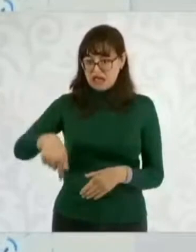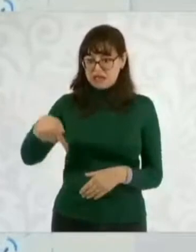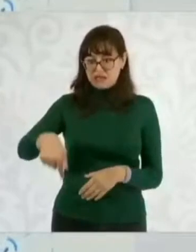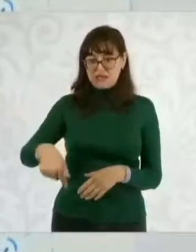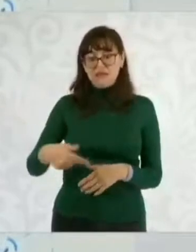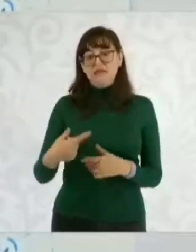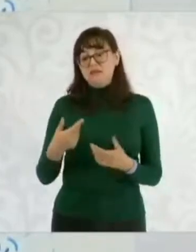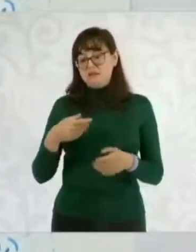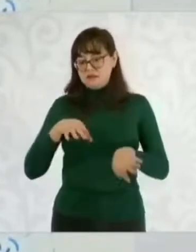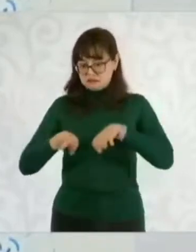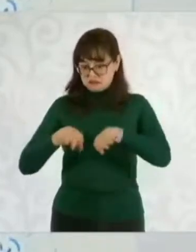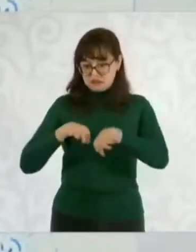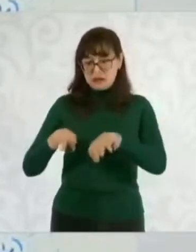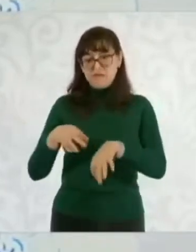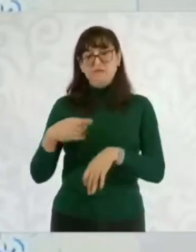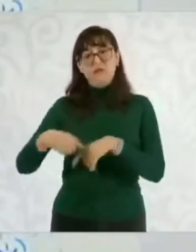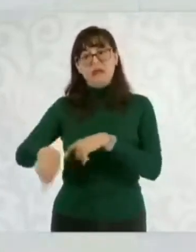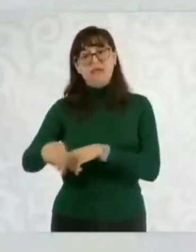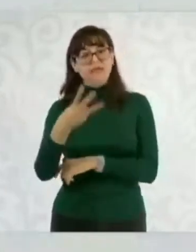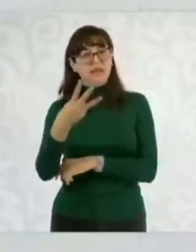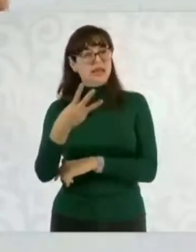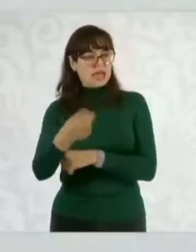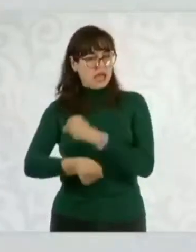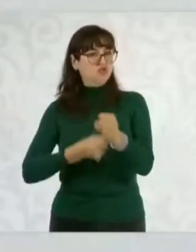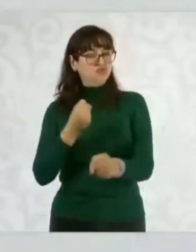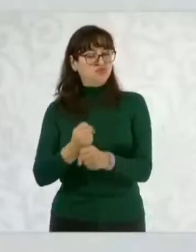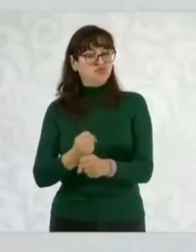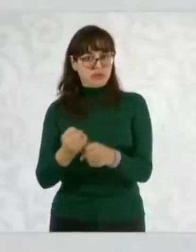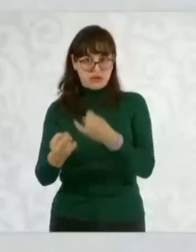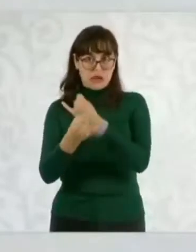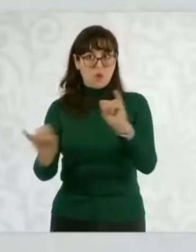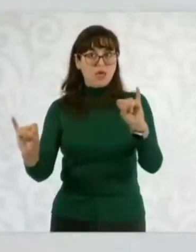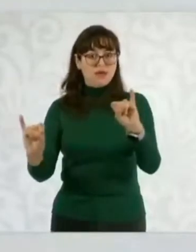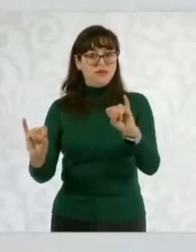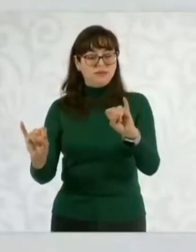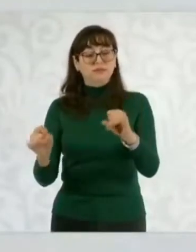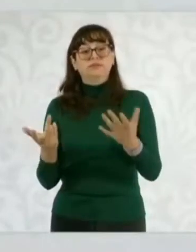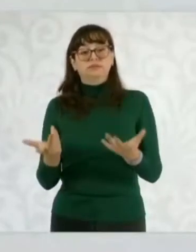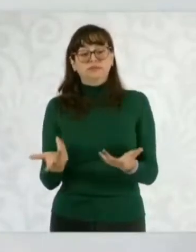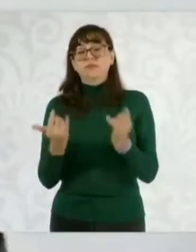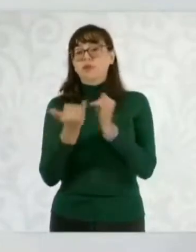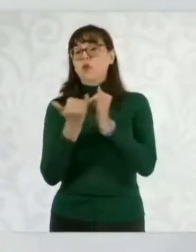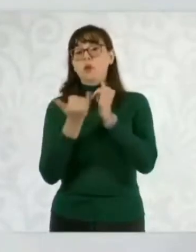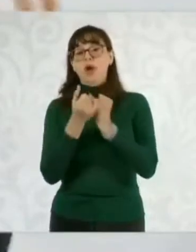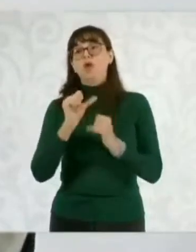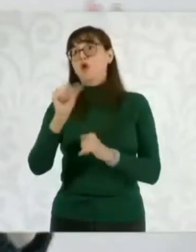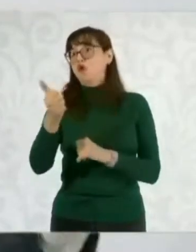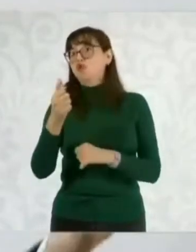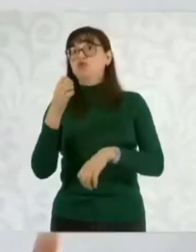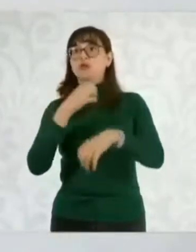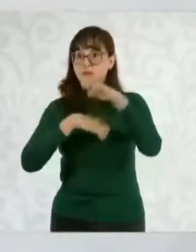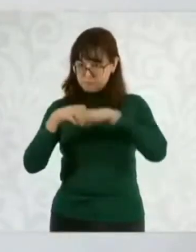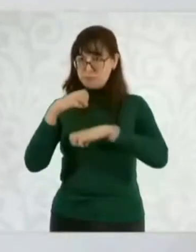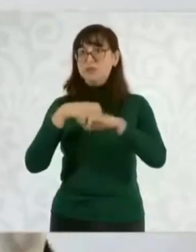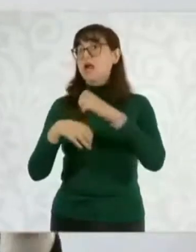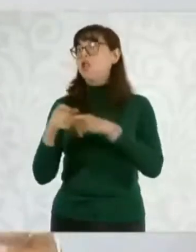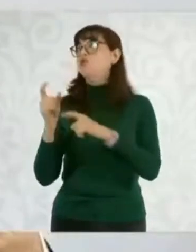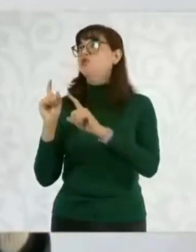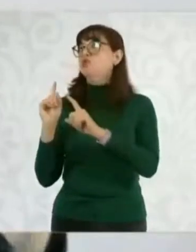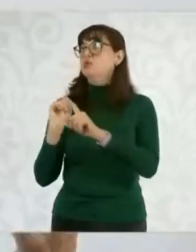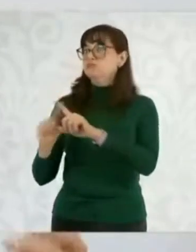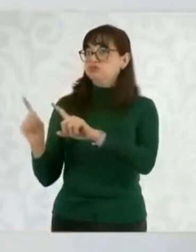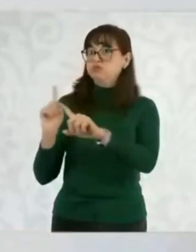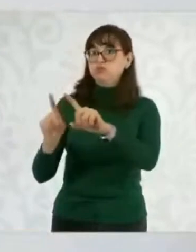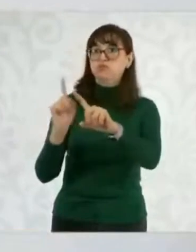inaugurar. Y me he estado reuniendo también con los empresarios que tienen a cargo los polos para ver su